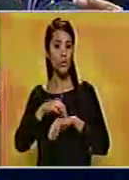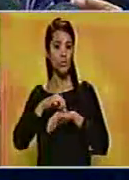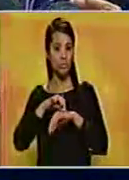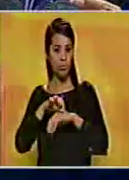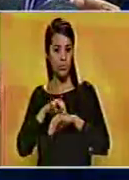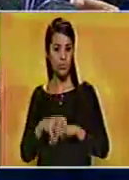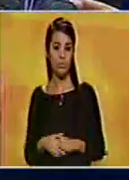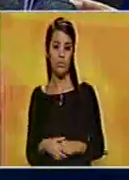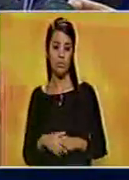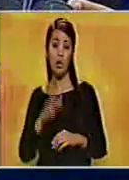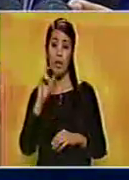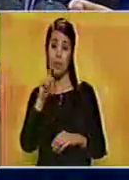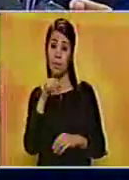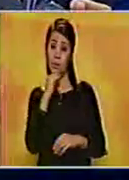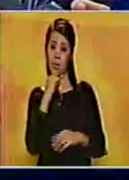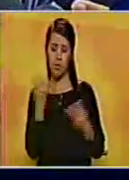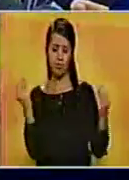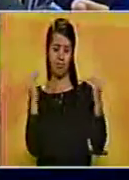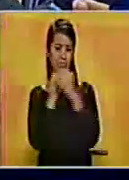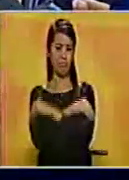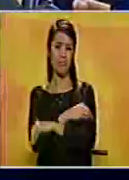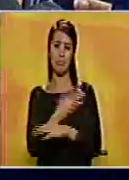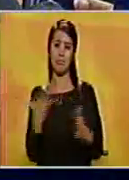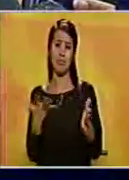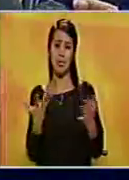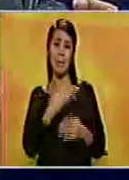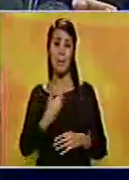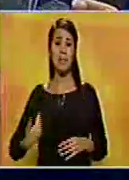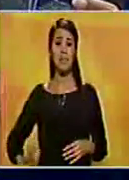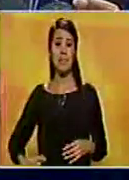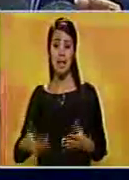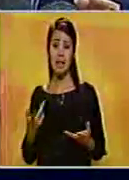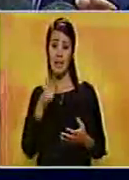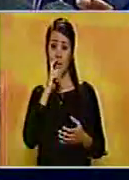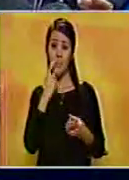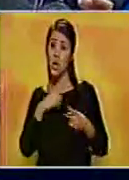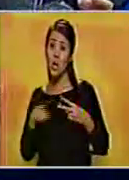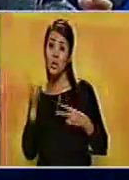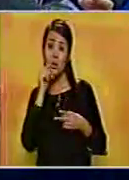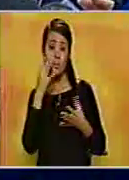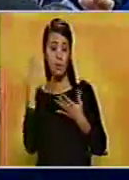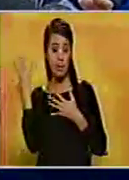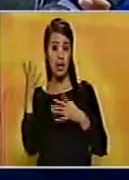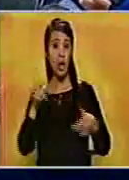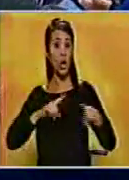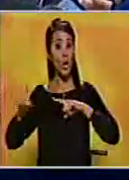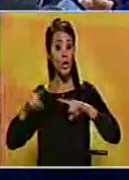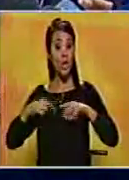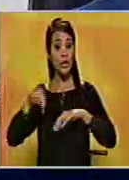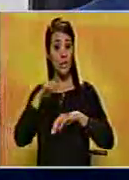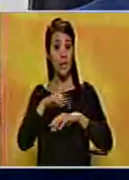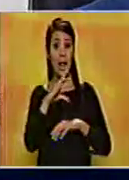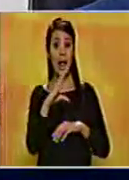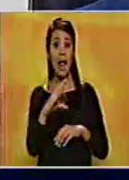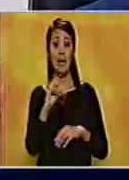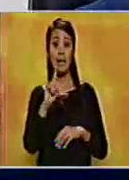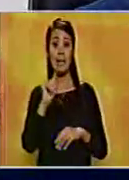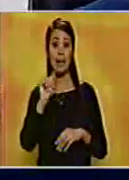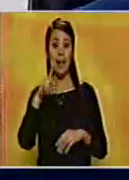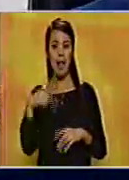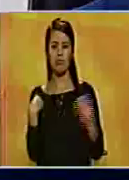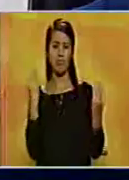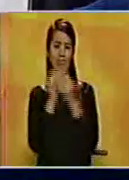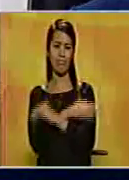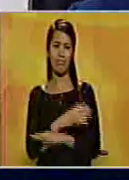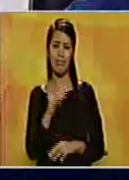Guaidó aseveró que existen contradicciones entre lo dicho por el presidente de la República y Freddy Bernal, coordinador nacional de los CLAP. Guaidó también